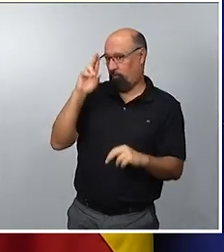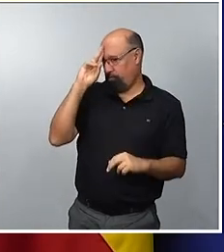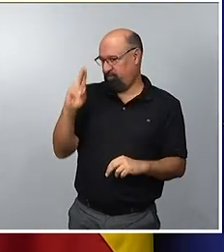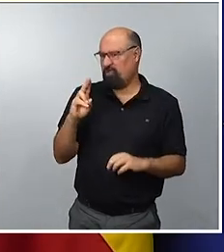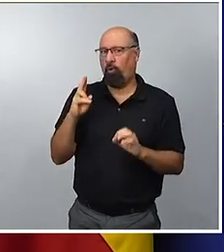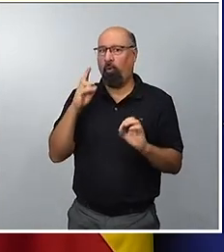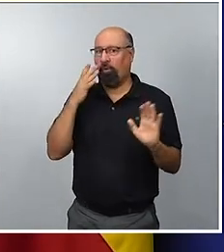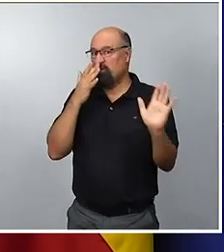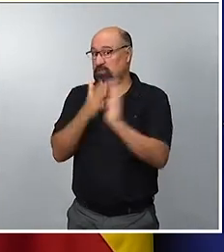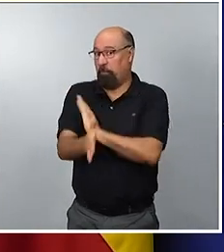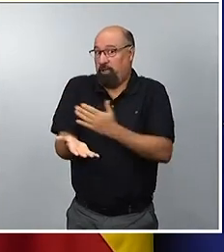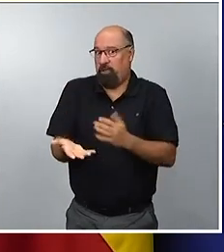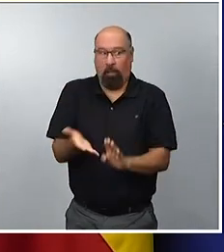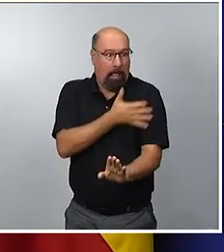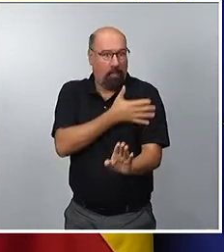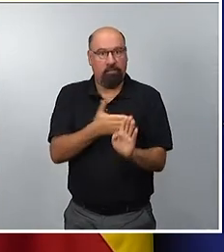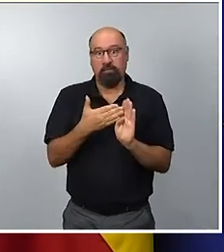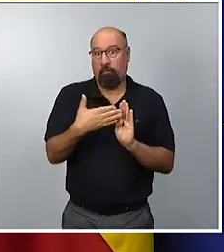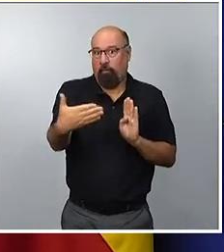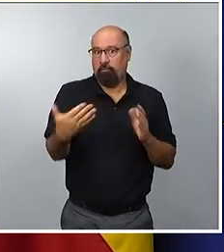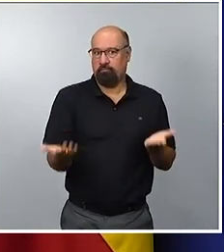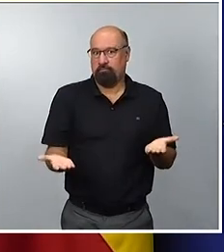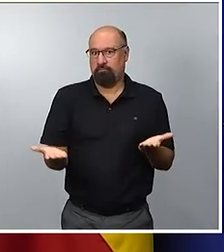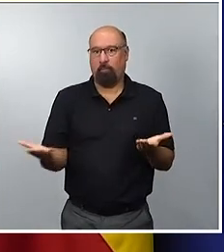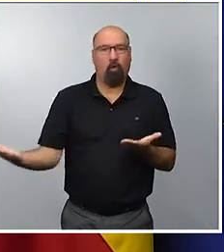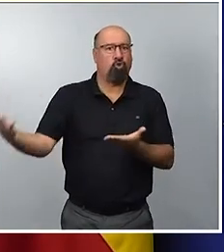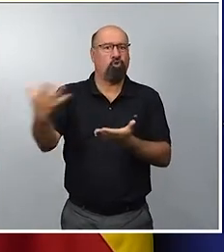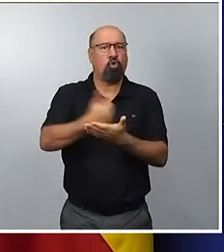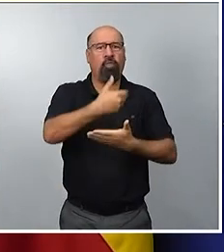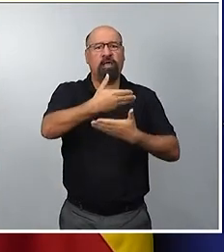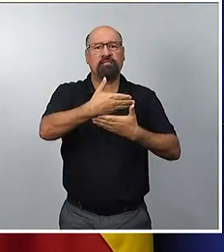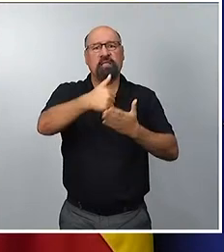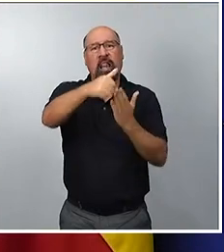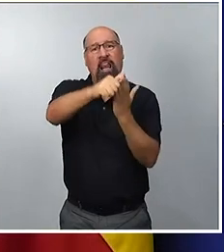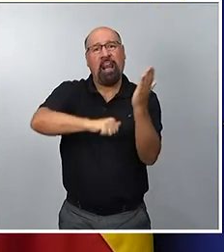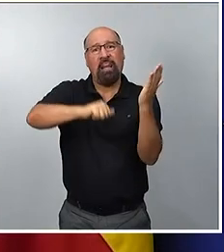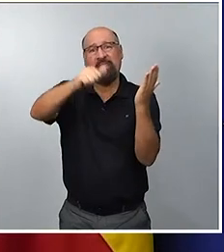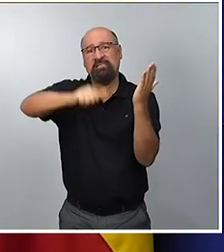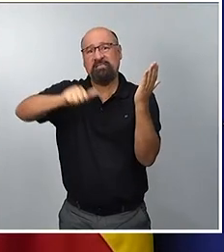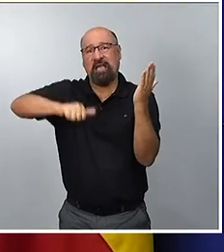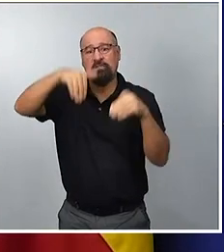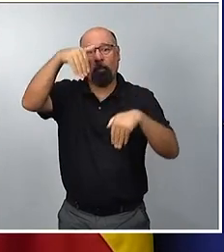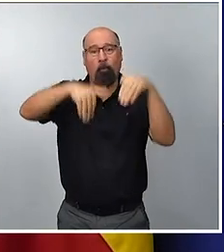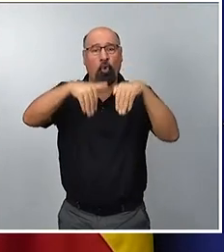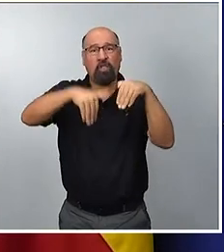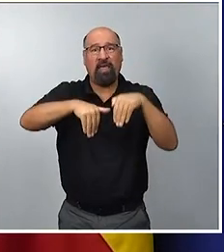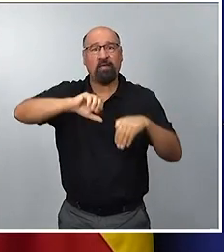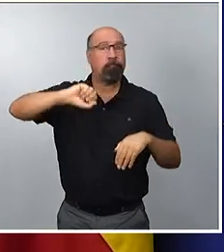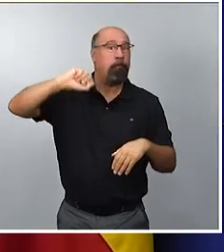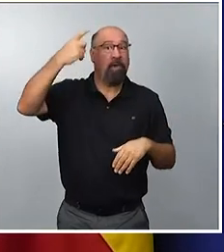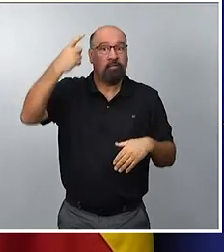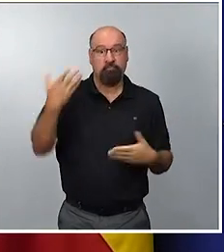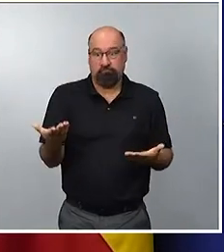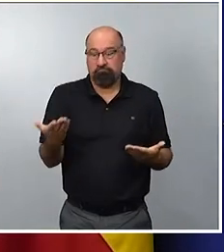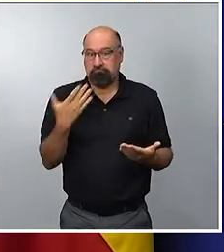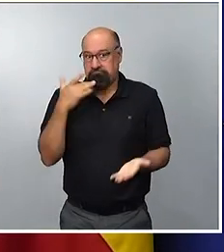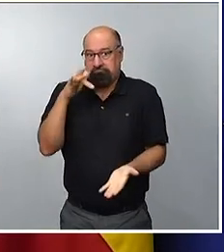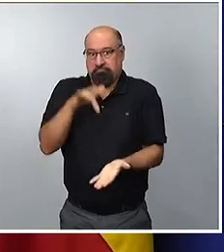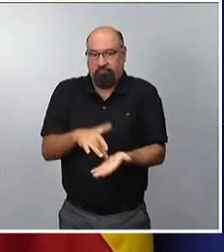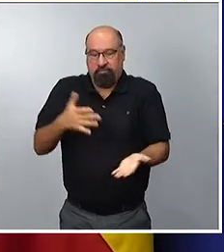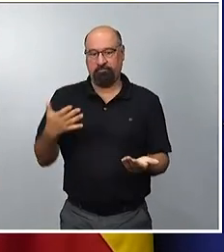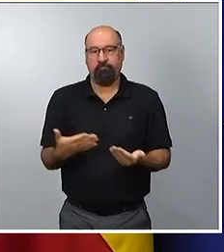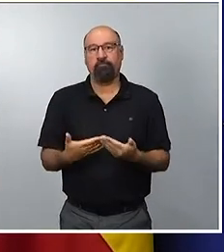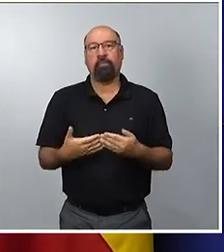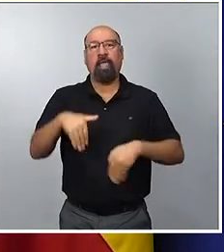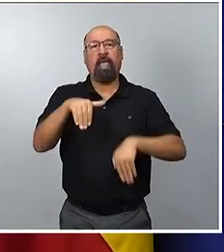El mismo respeto que tenemos por todas las listas más votadas en todos los procedimientos electorales. De hecho, acabamos de pasar también unas